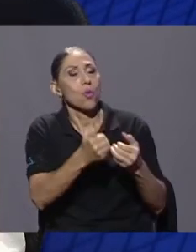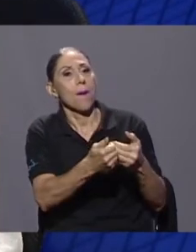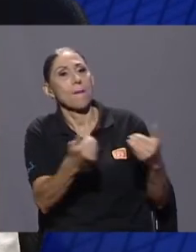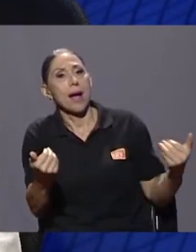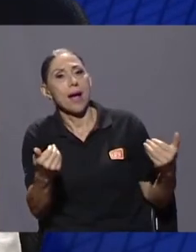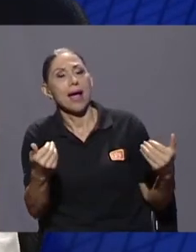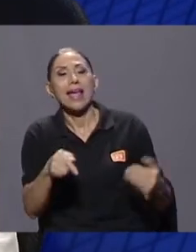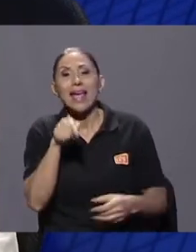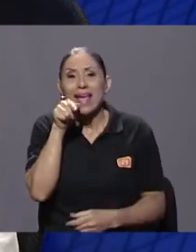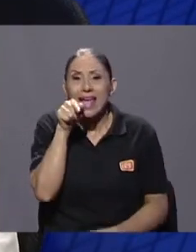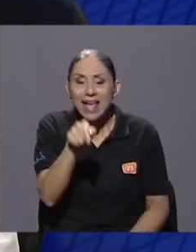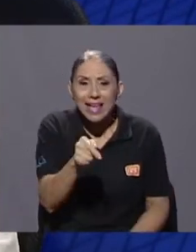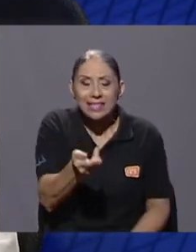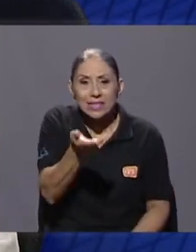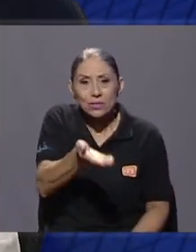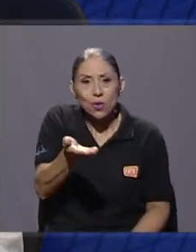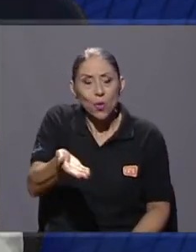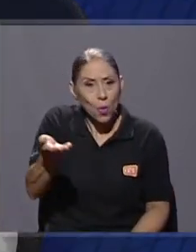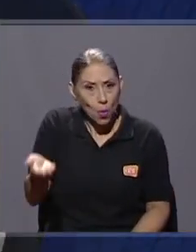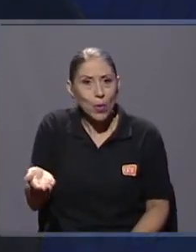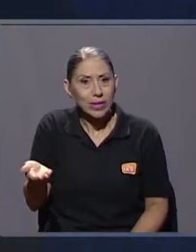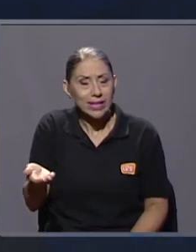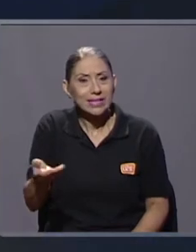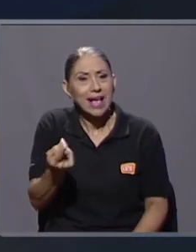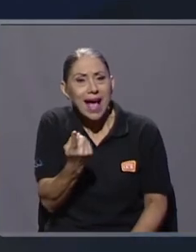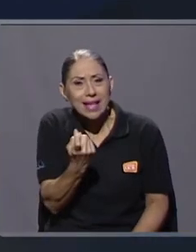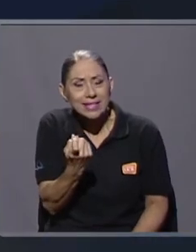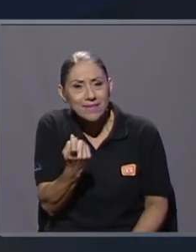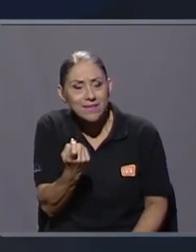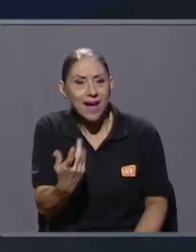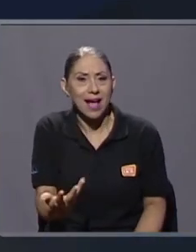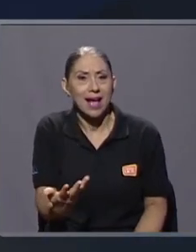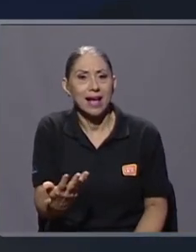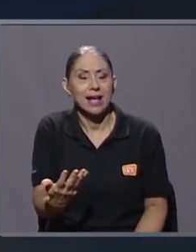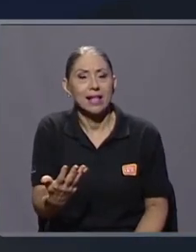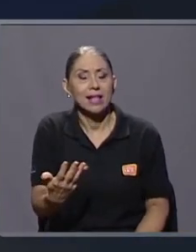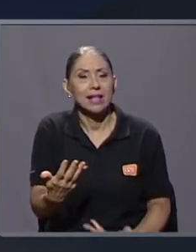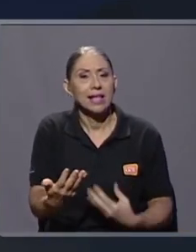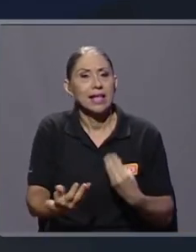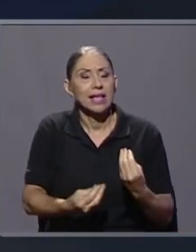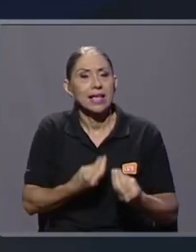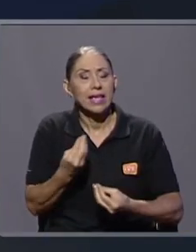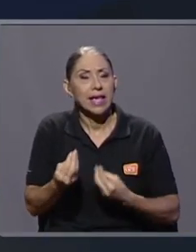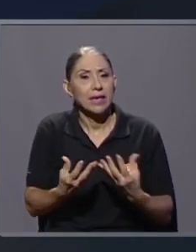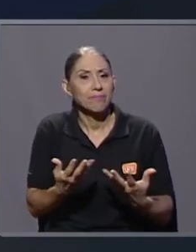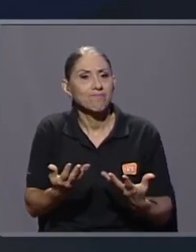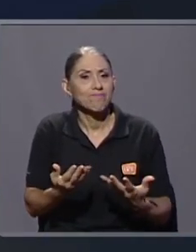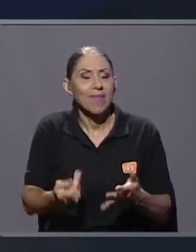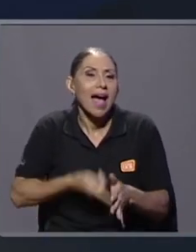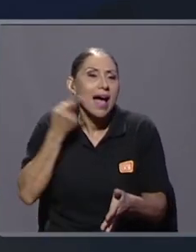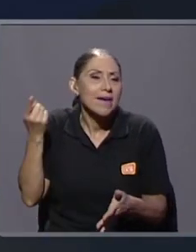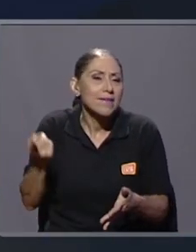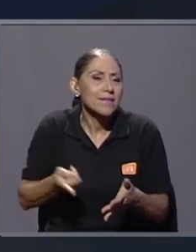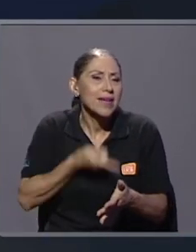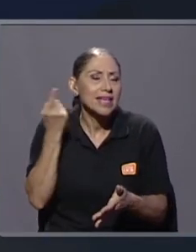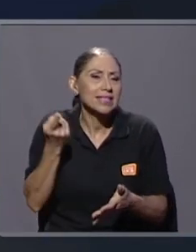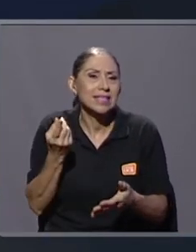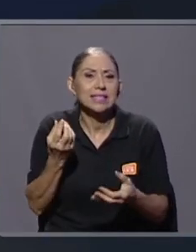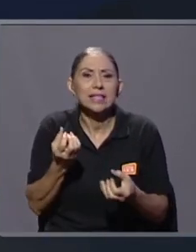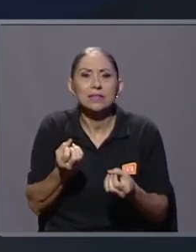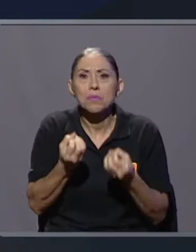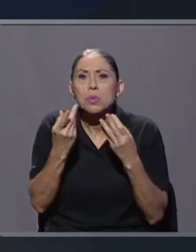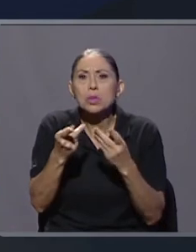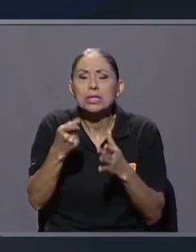pequeños detalles que creo que nos hace falta, que a veces se lima demasiado